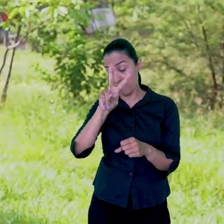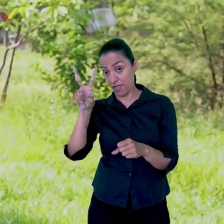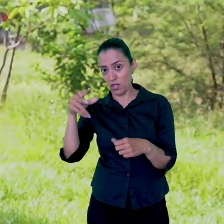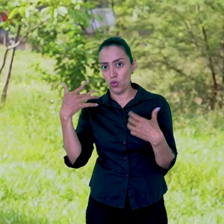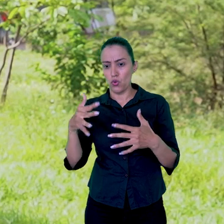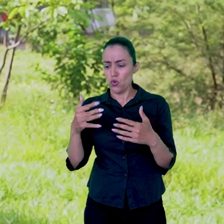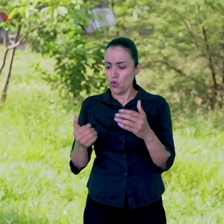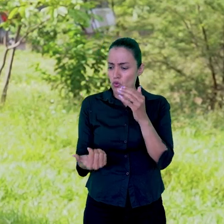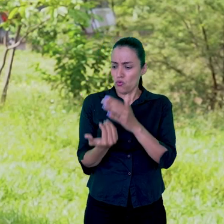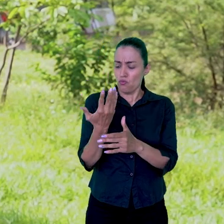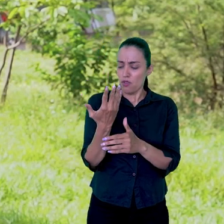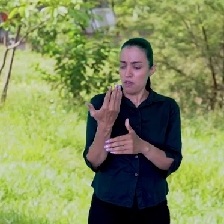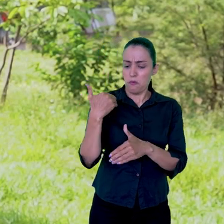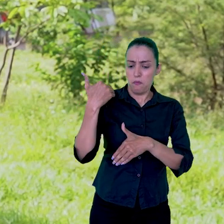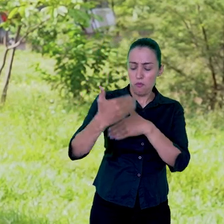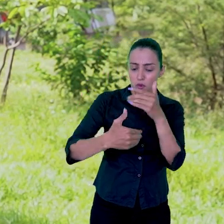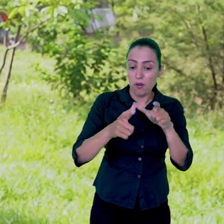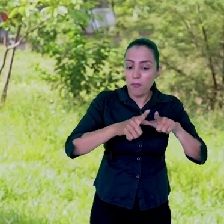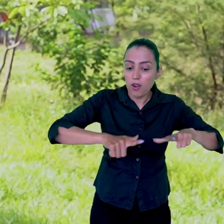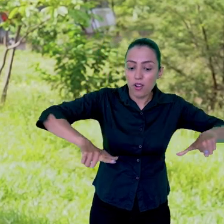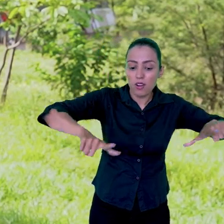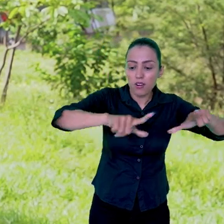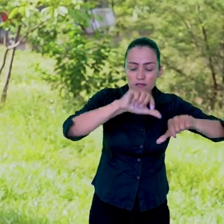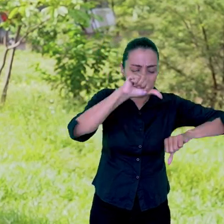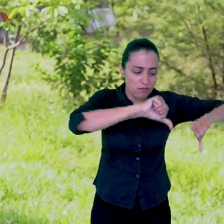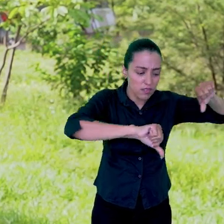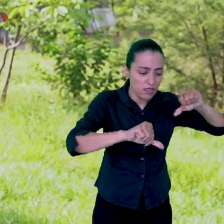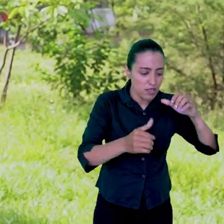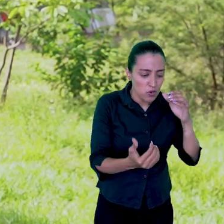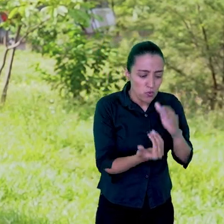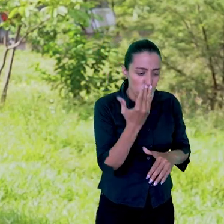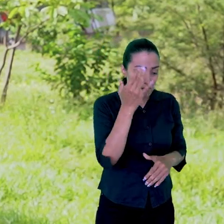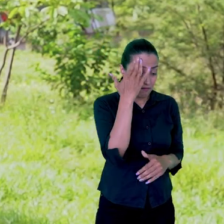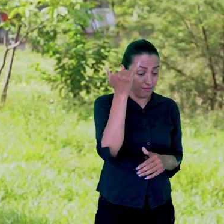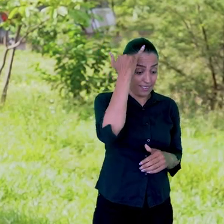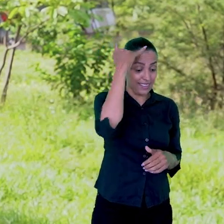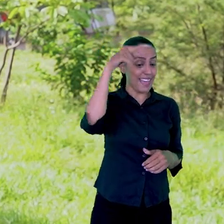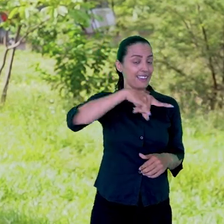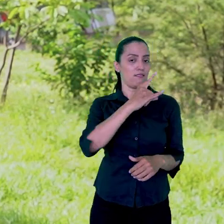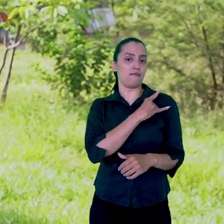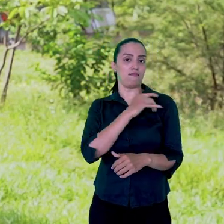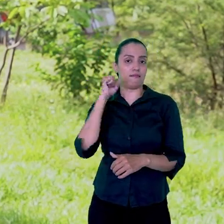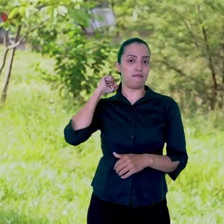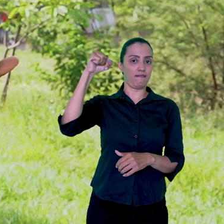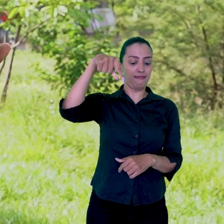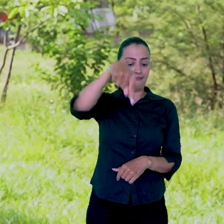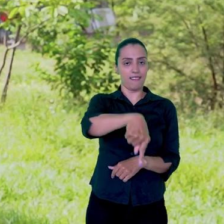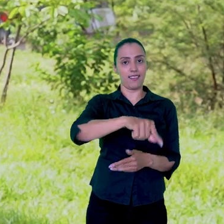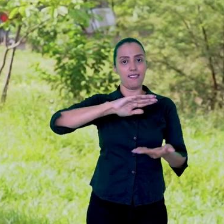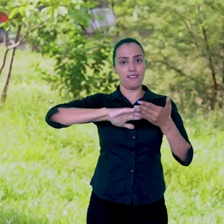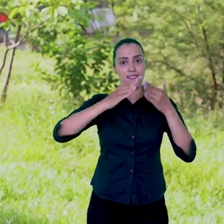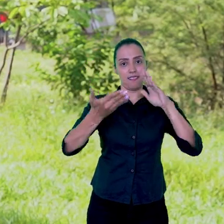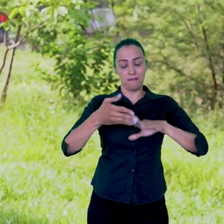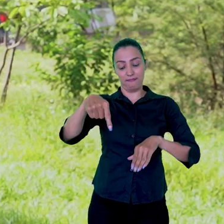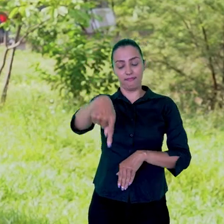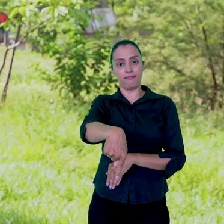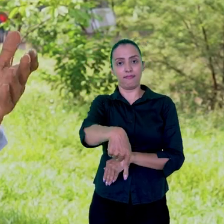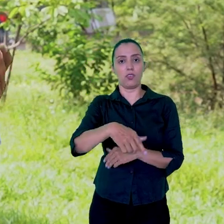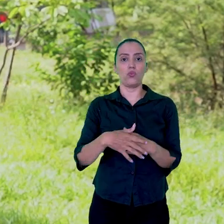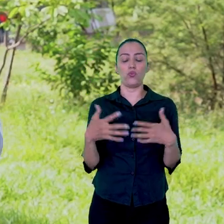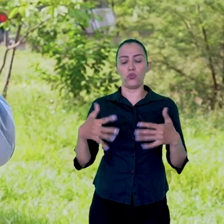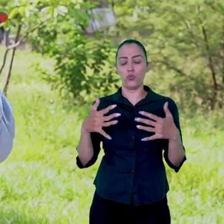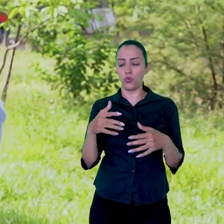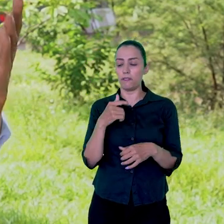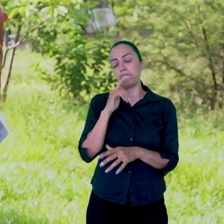haciendo realidad el Laboratorio de Innovación Académica de la novena sede de la Universidad Nacional de Colombia en La Paz. En